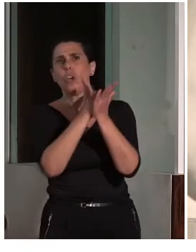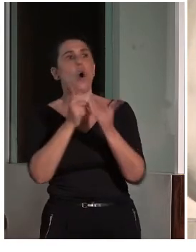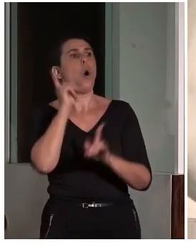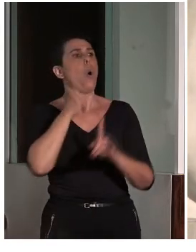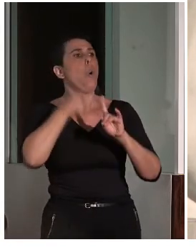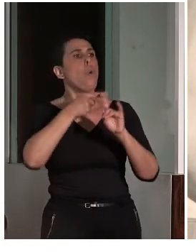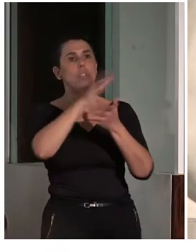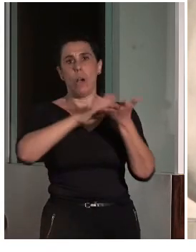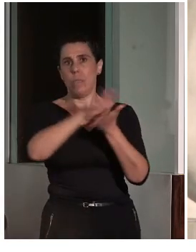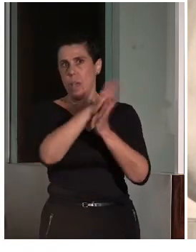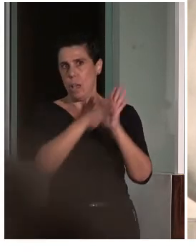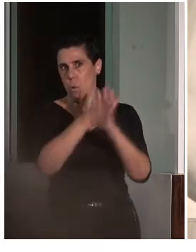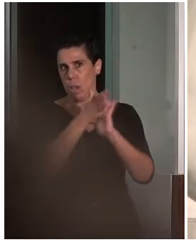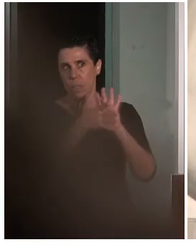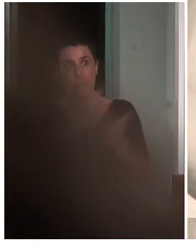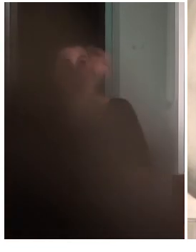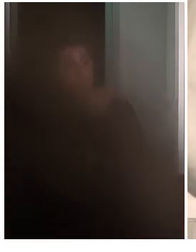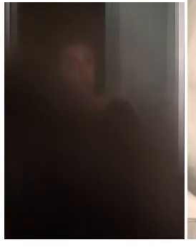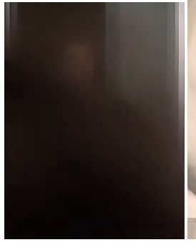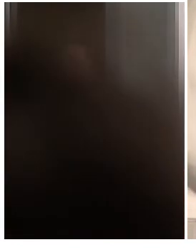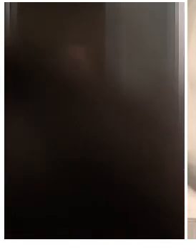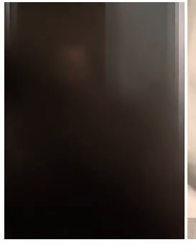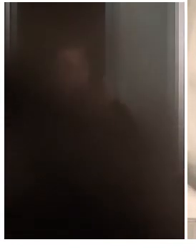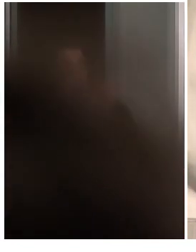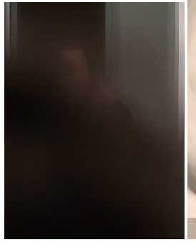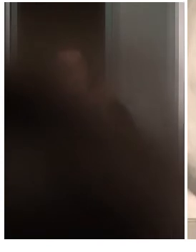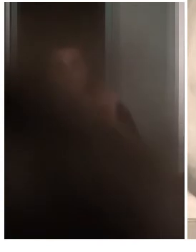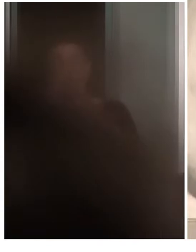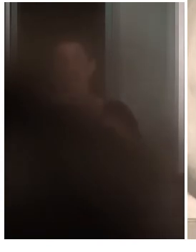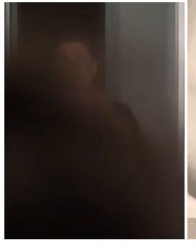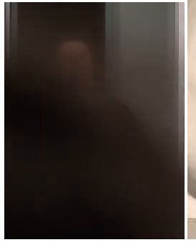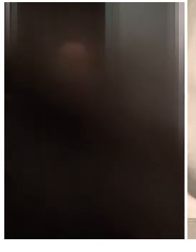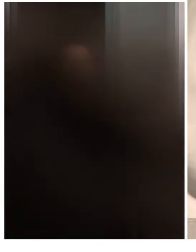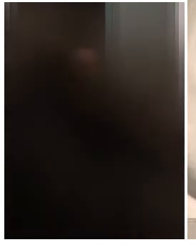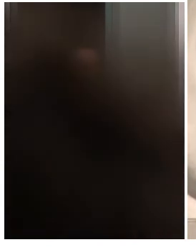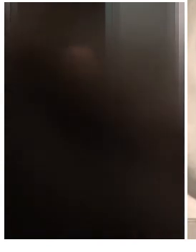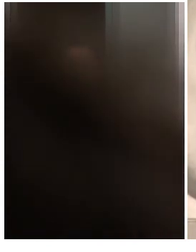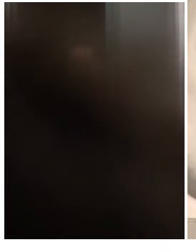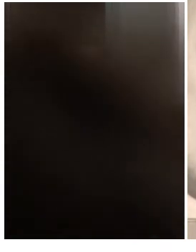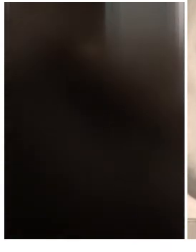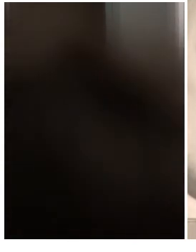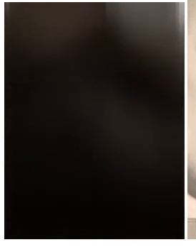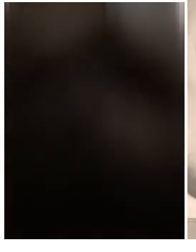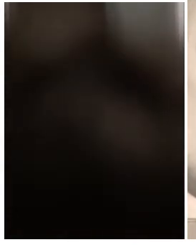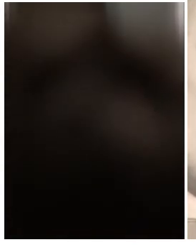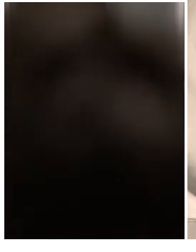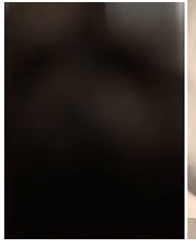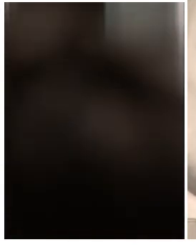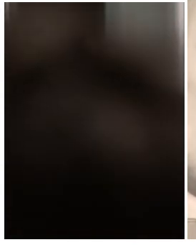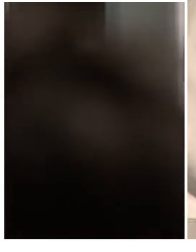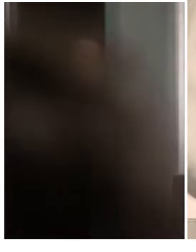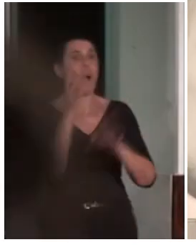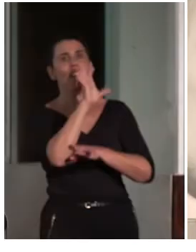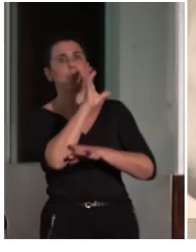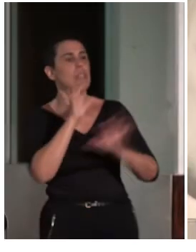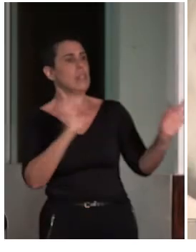signos para las personas que sean usuarias en aquellas actividades culturales, deportivas, de recreación, ocio, se determinen, tales como cines,